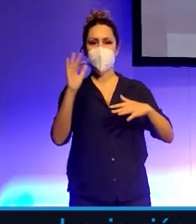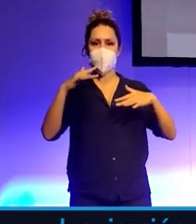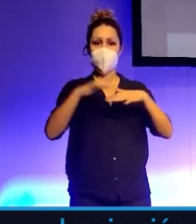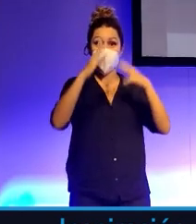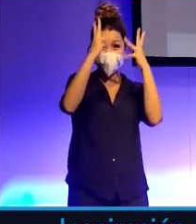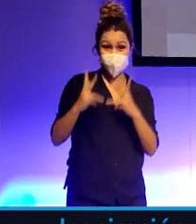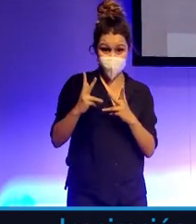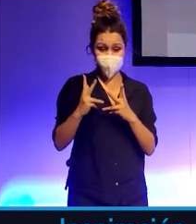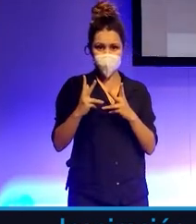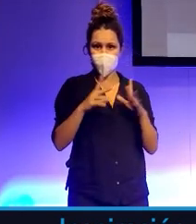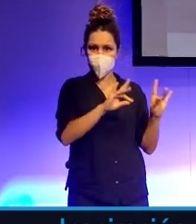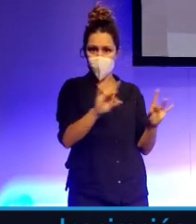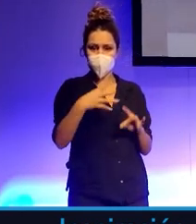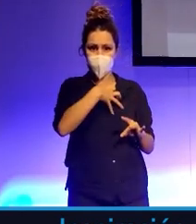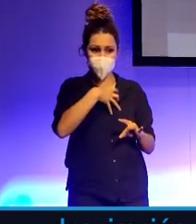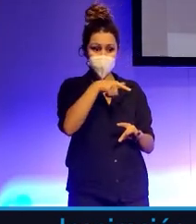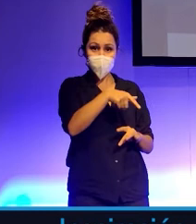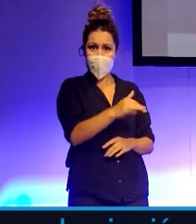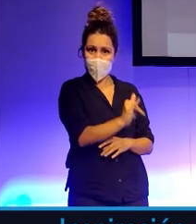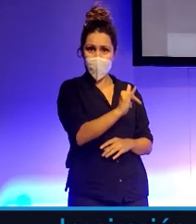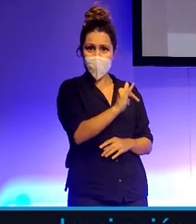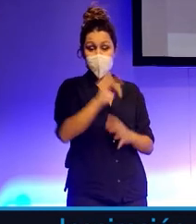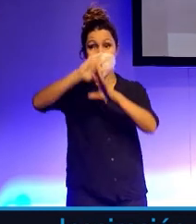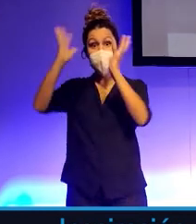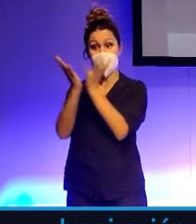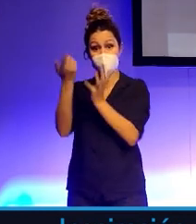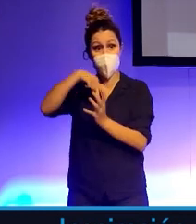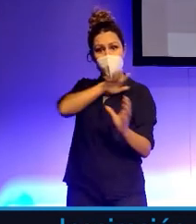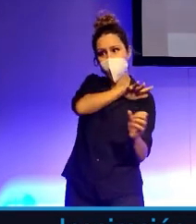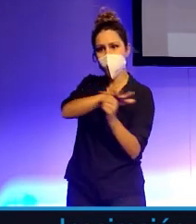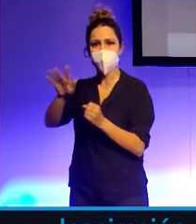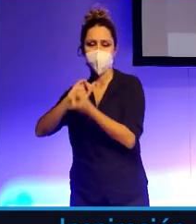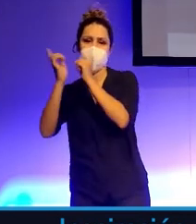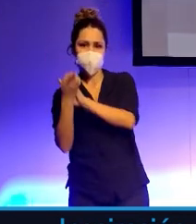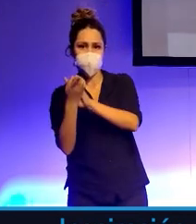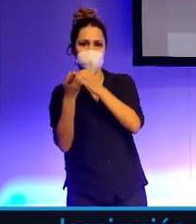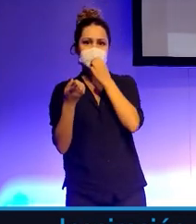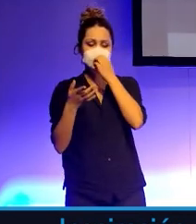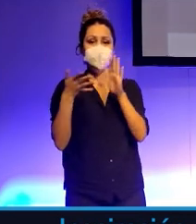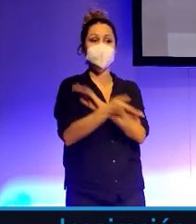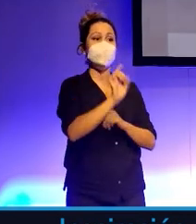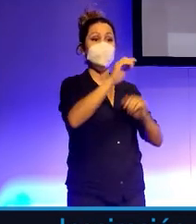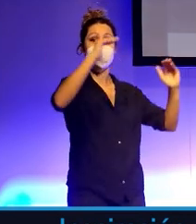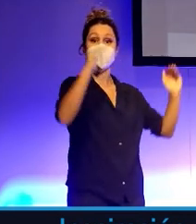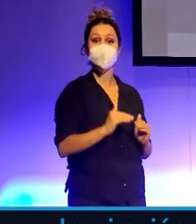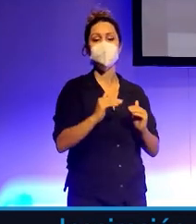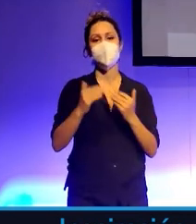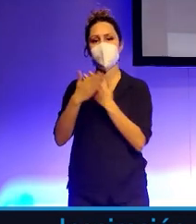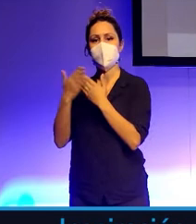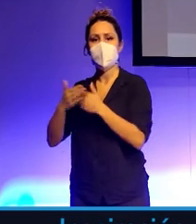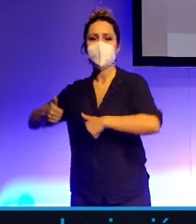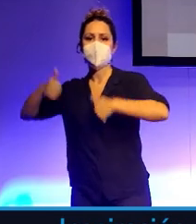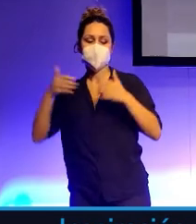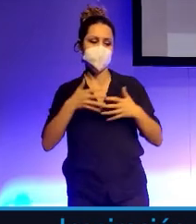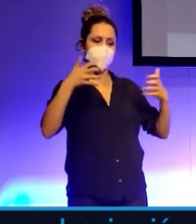las puede tocar, pero están ahí y están transformando nuestro mundo. Menos clics y más relaciones, un poco menos de mensajes y